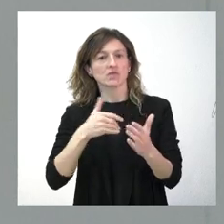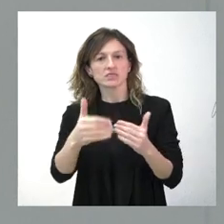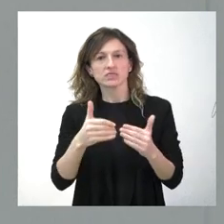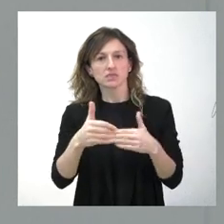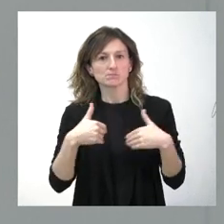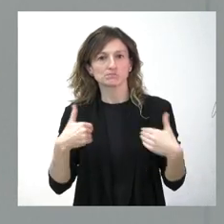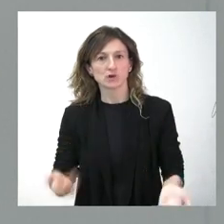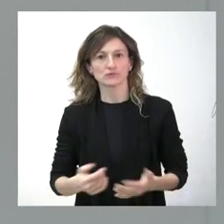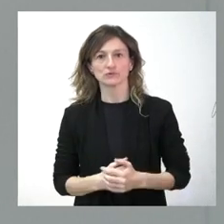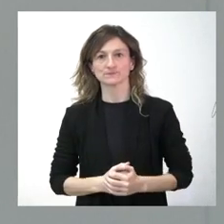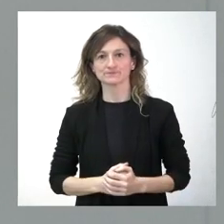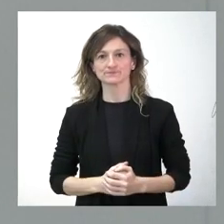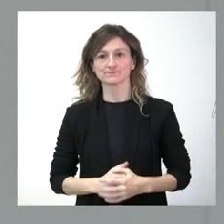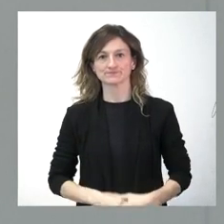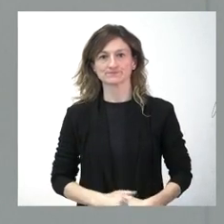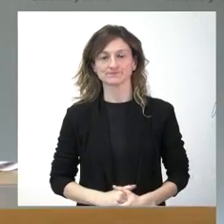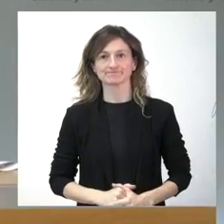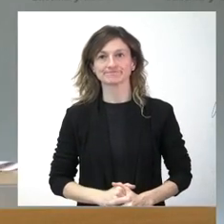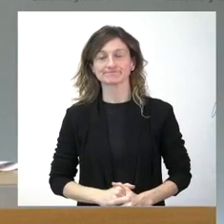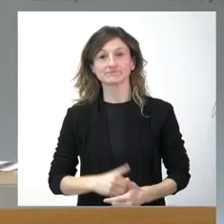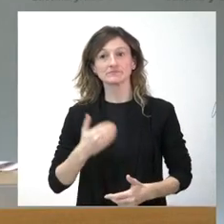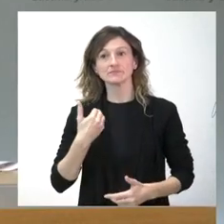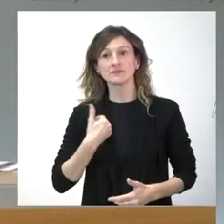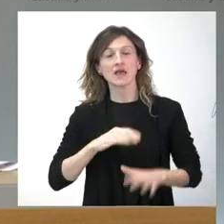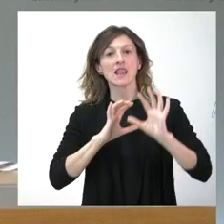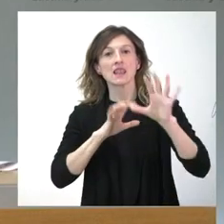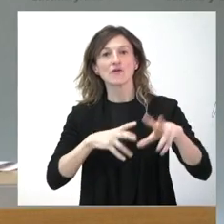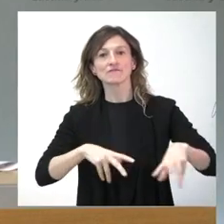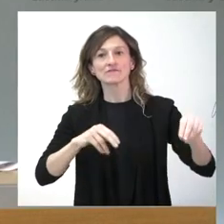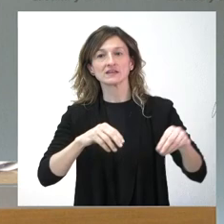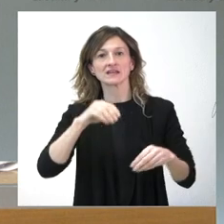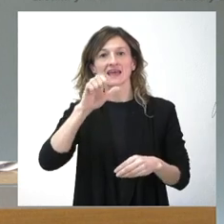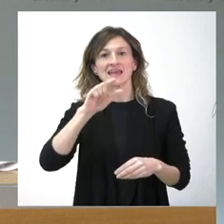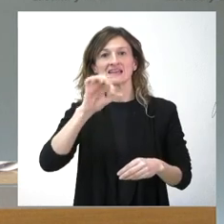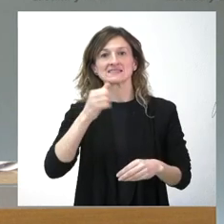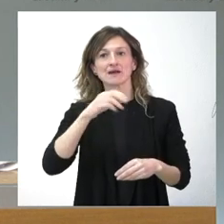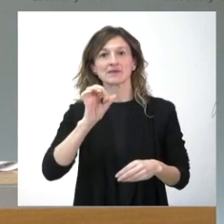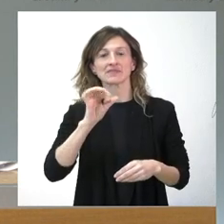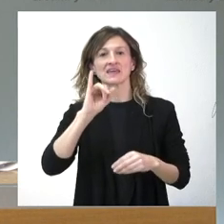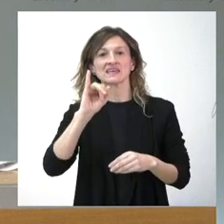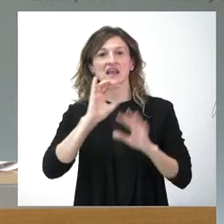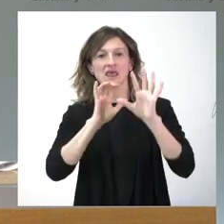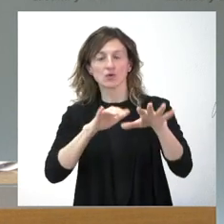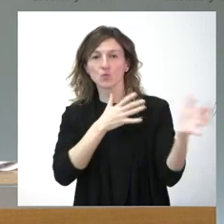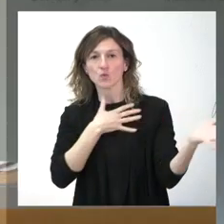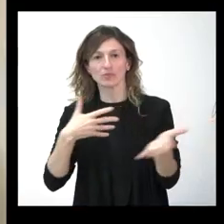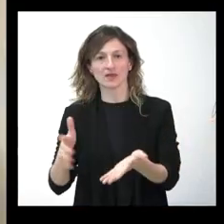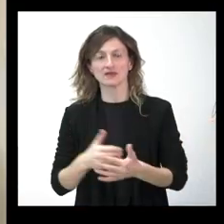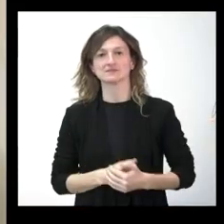brevedad posible Pues terminamos en León con Elizabeth Alba de León cuando quieras Elizabeth